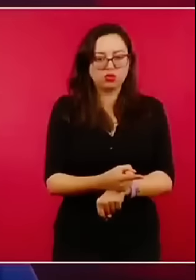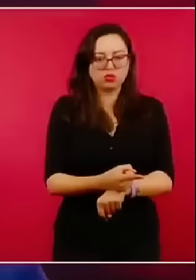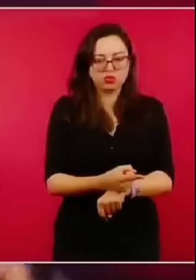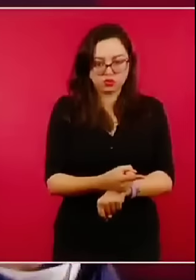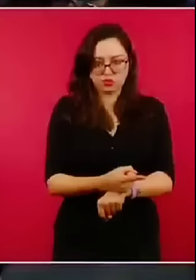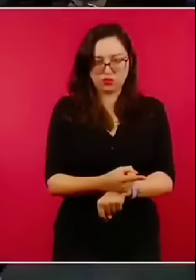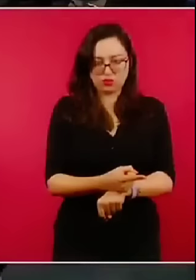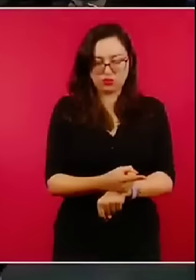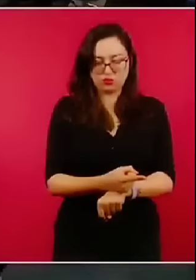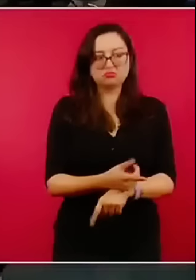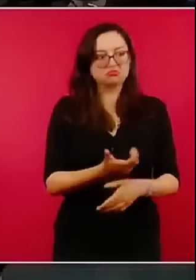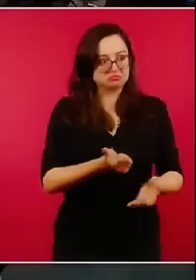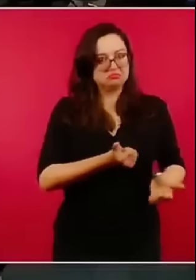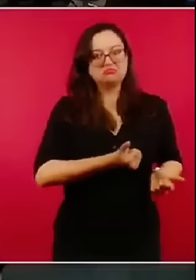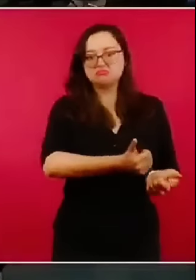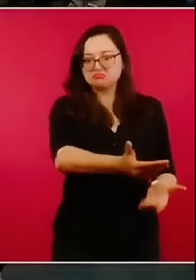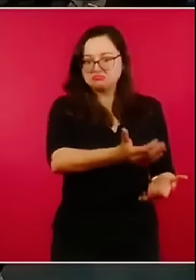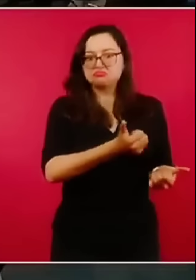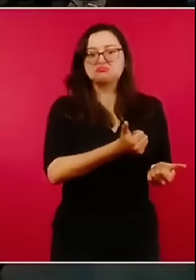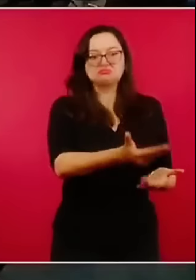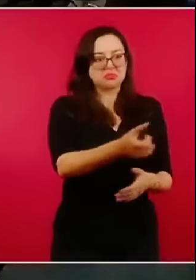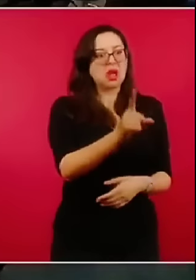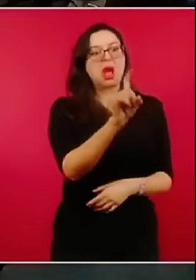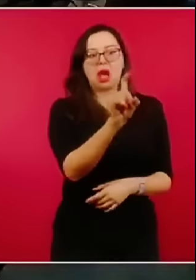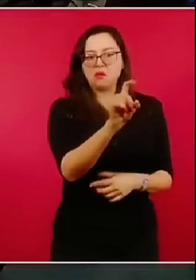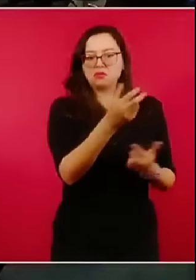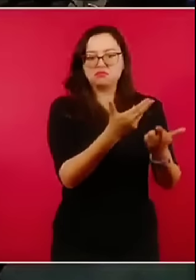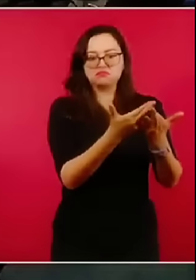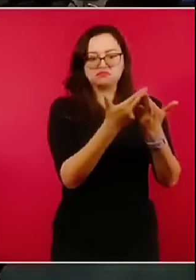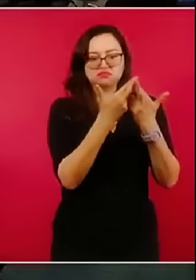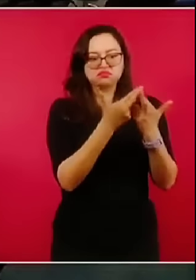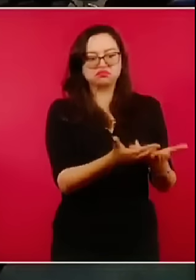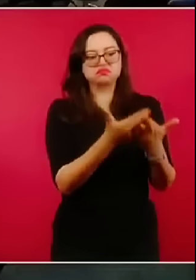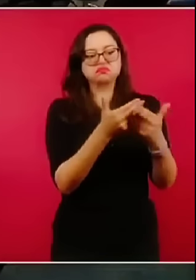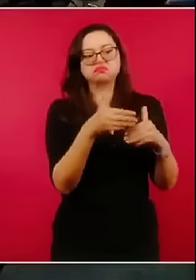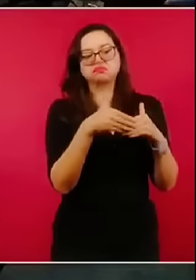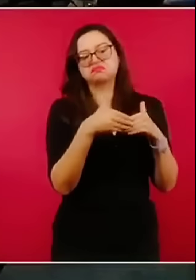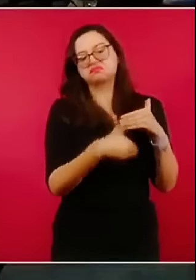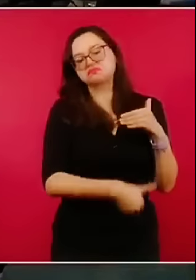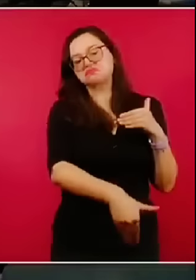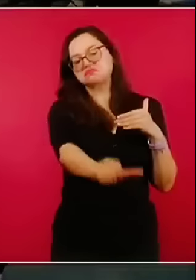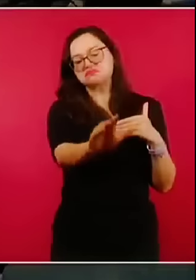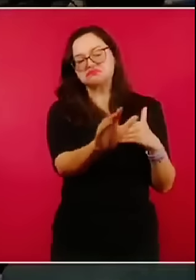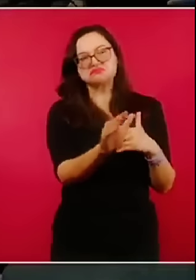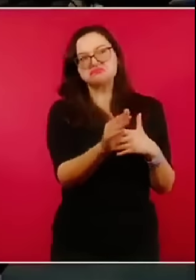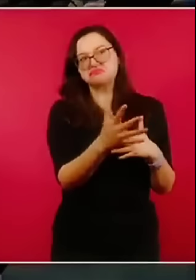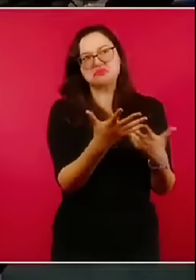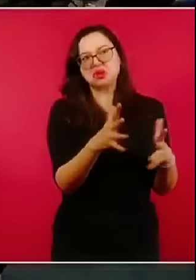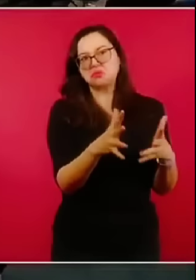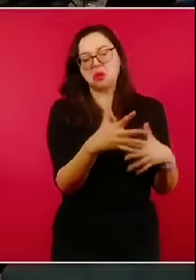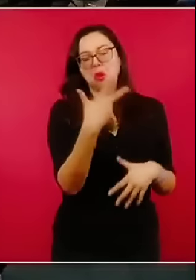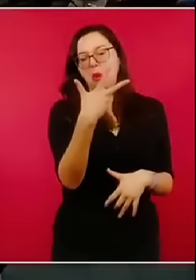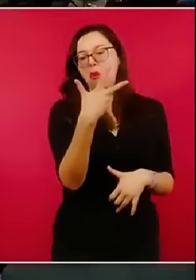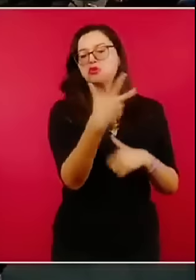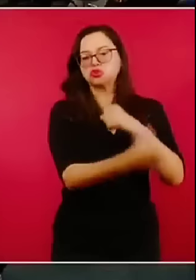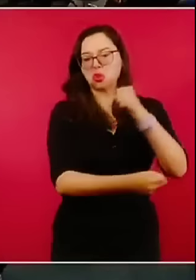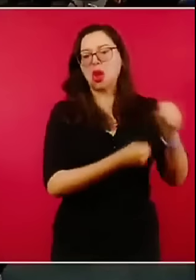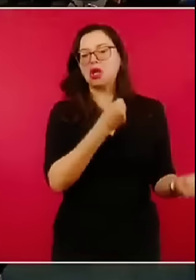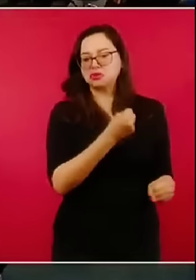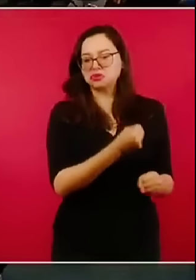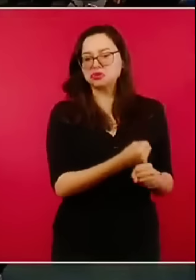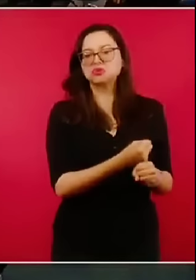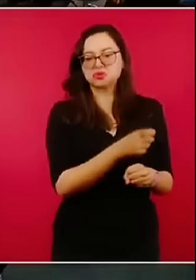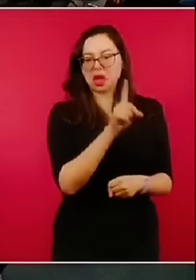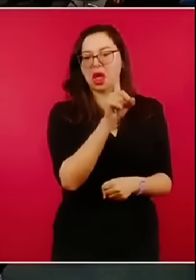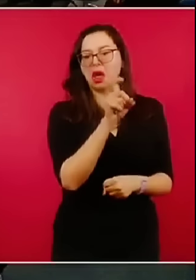Y hoy se tienen agua. No. a tener agua para 6, 8 años hacia adelante. Qué